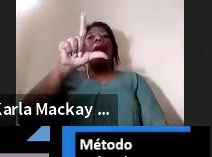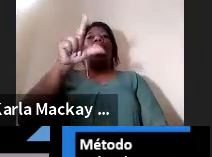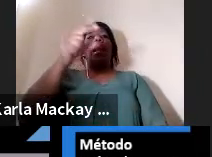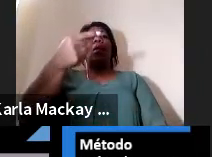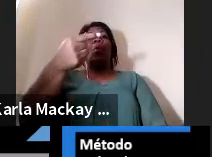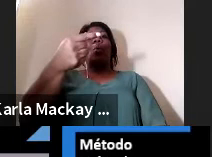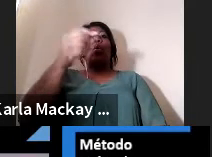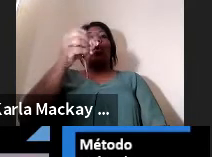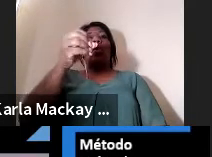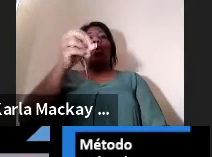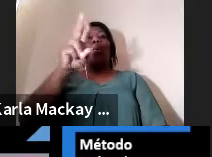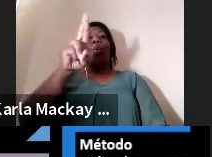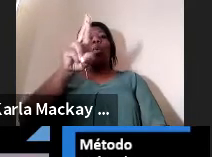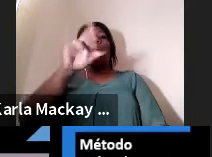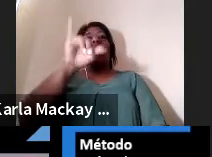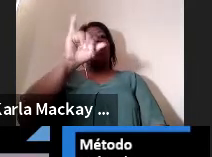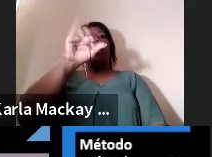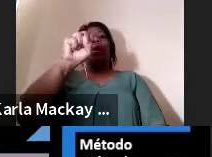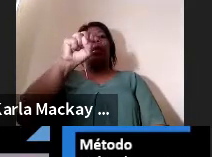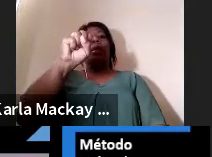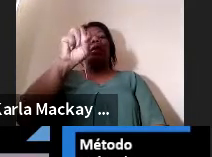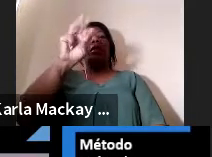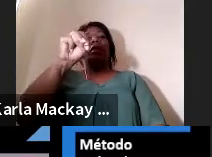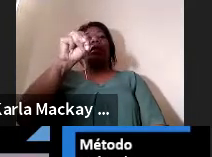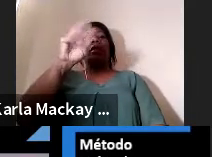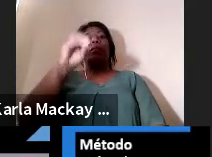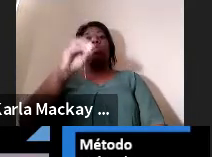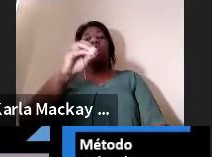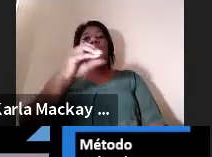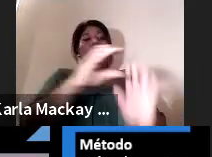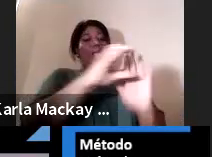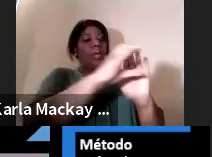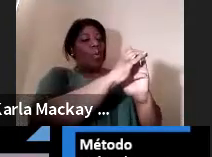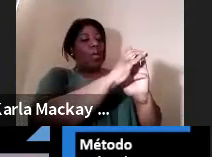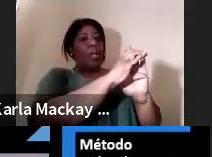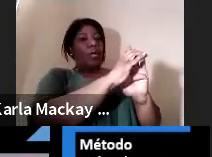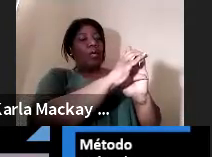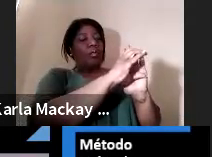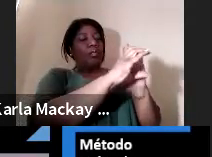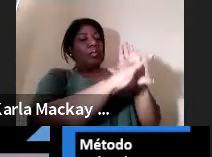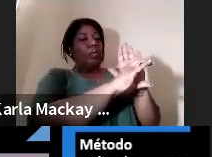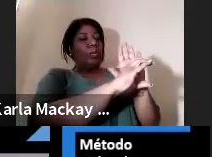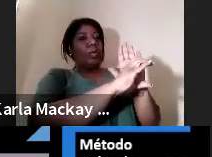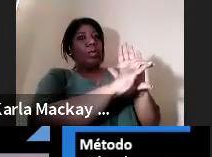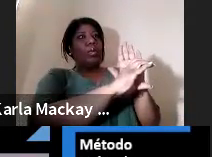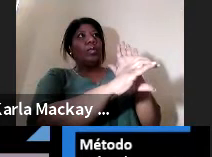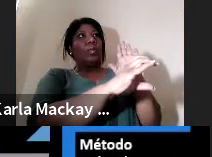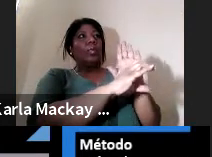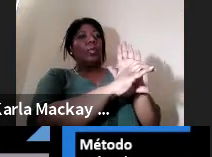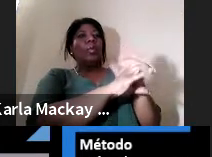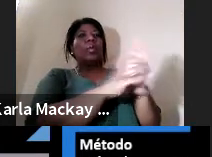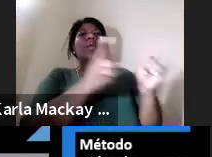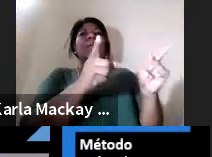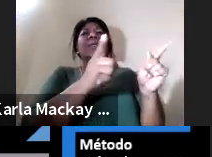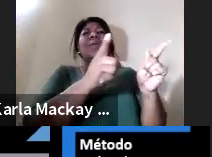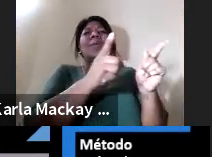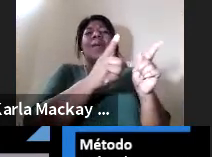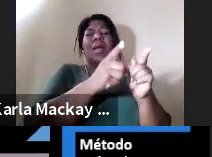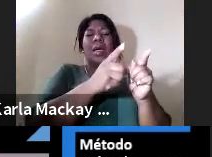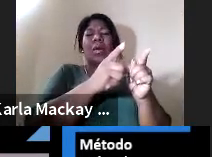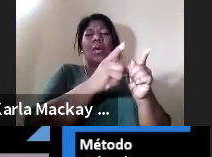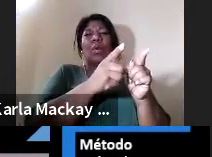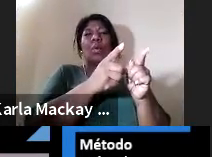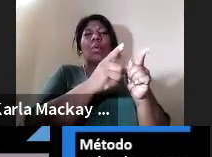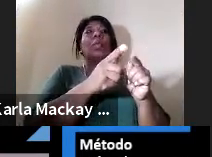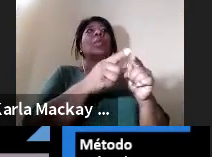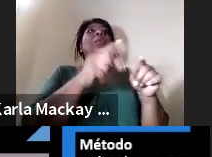reemplazan o utilizamos algunos códigos para poder sistematizar algunos protocolos que según algunos